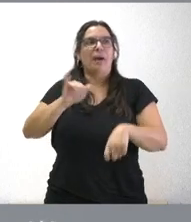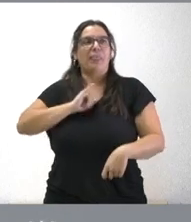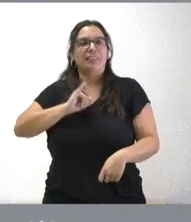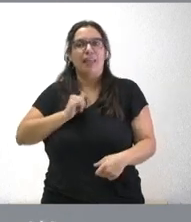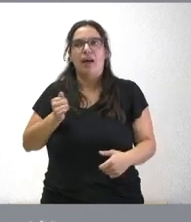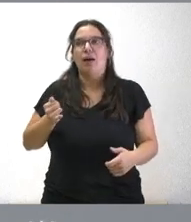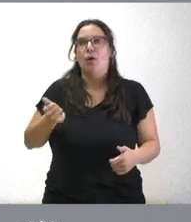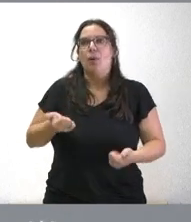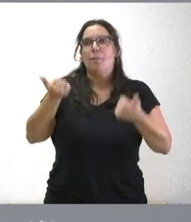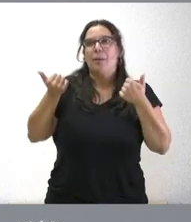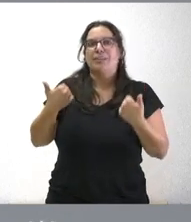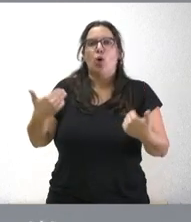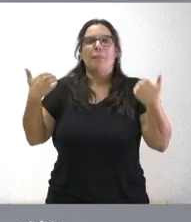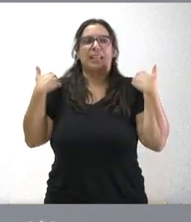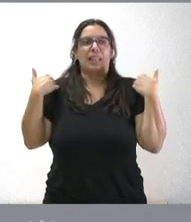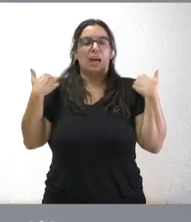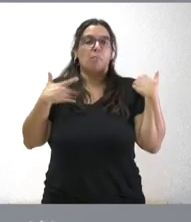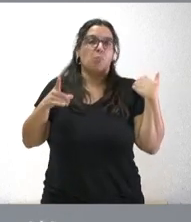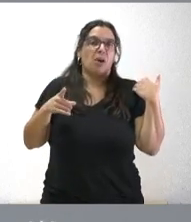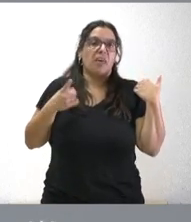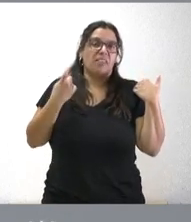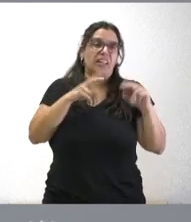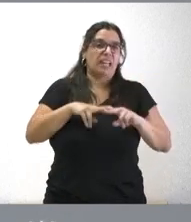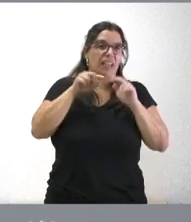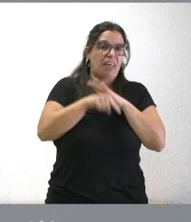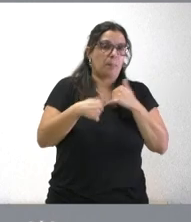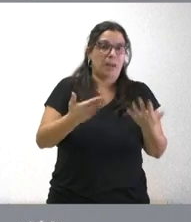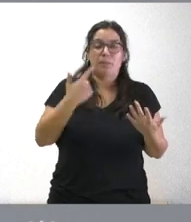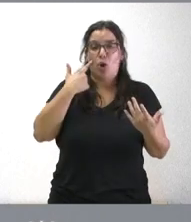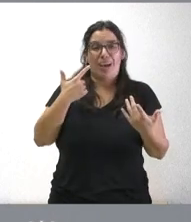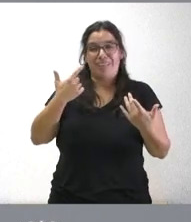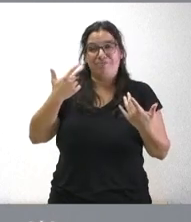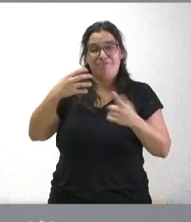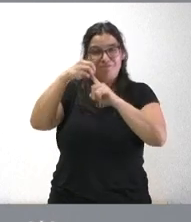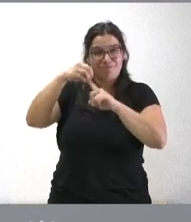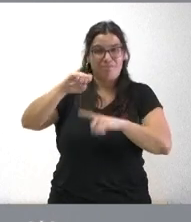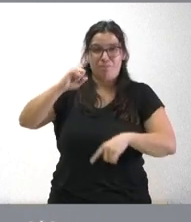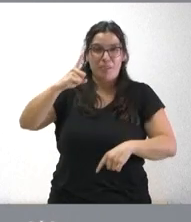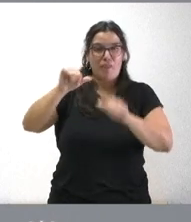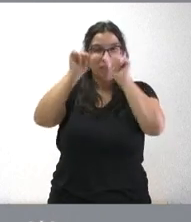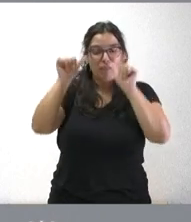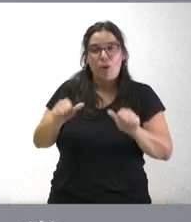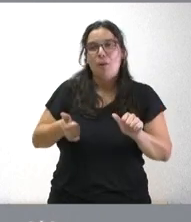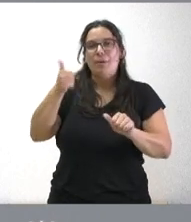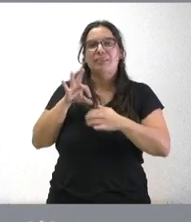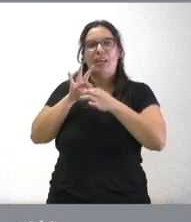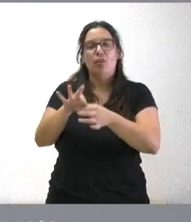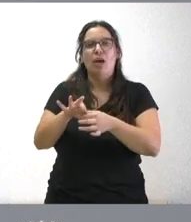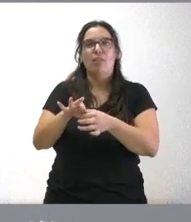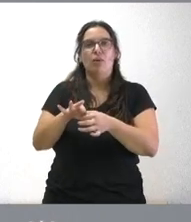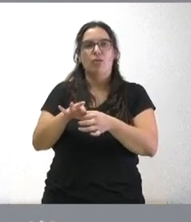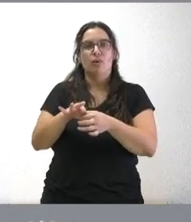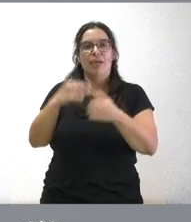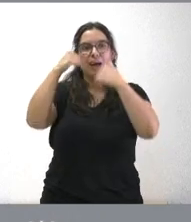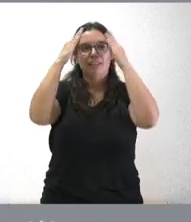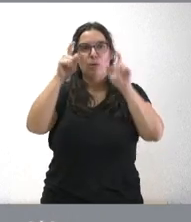carácter más competencial pues habría que analizarlo con más detalle pero las que son cuestiones de forma básicamente las que tienen que ver con atender a